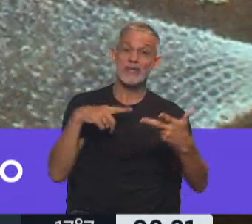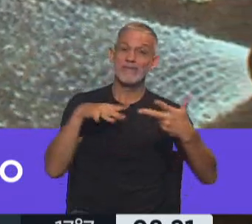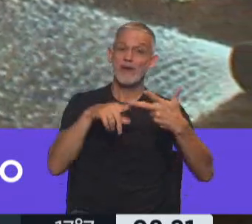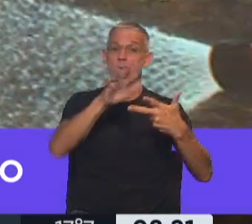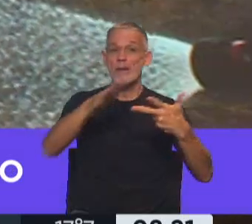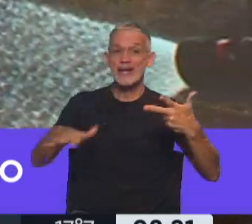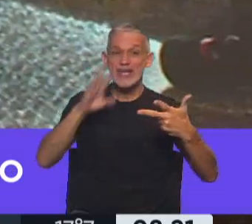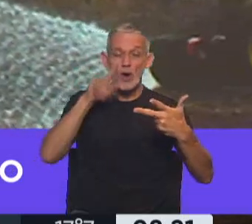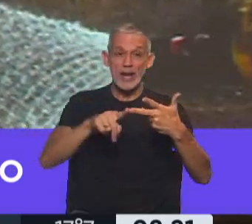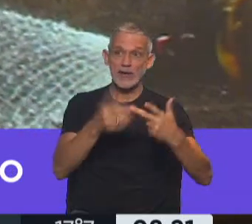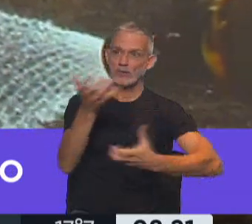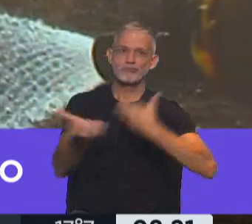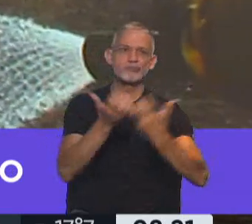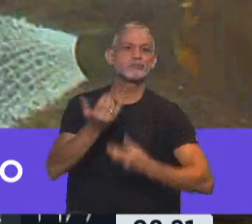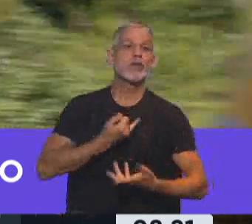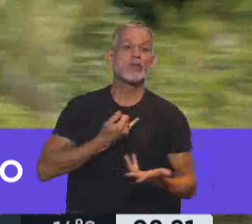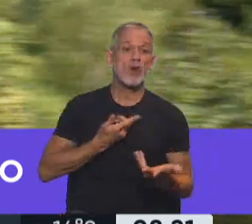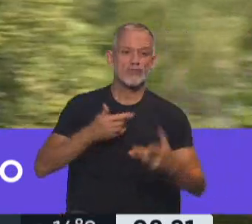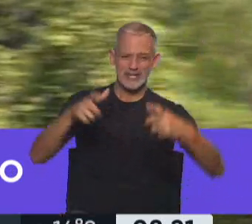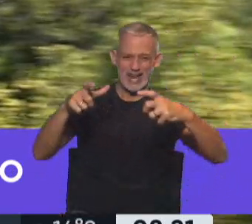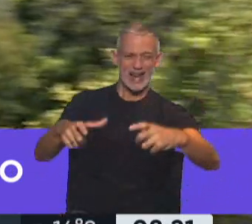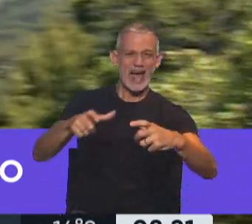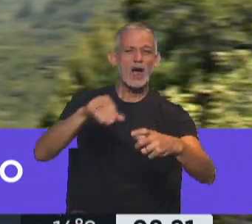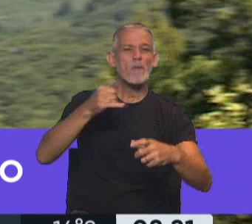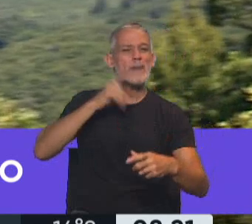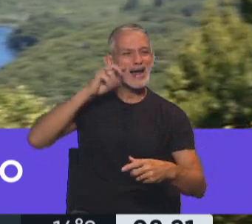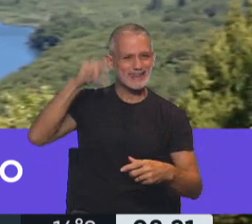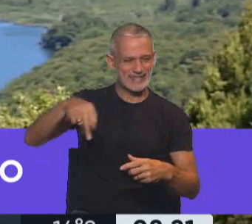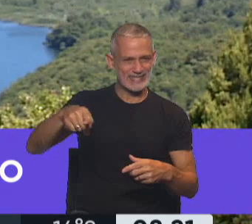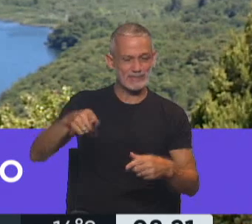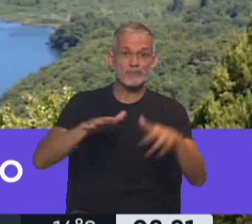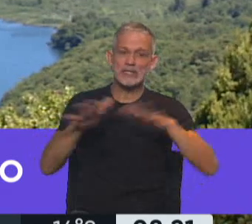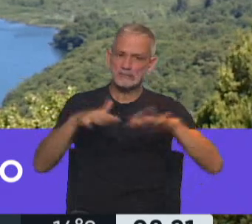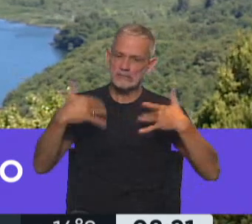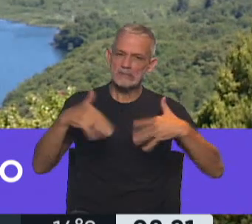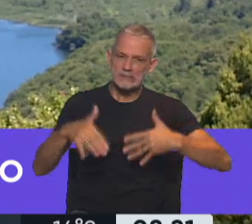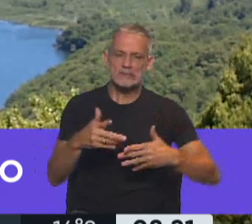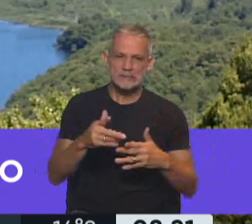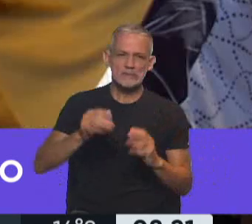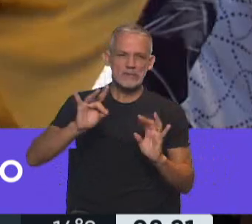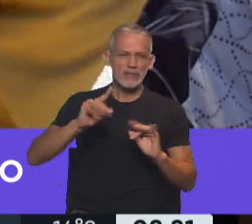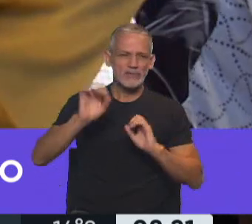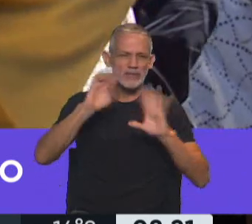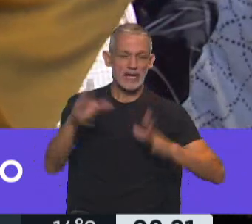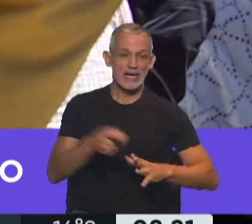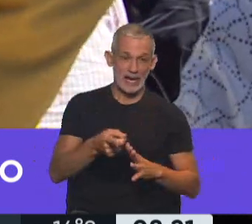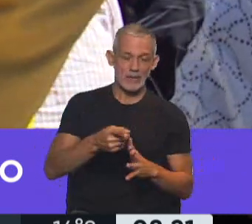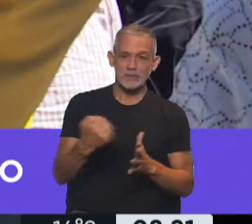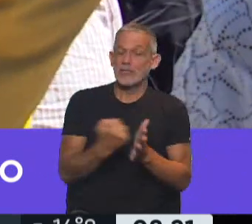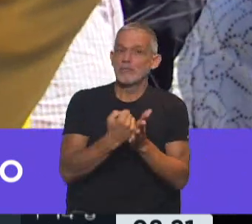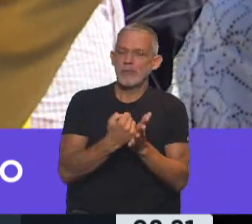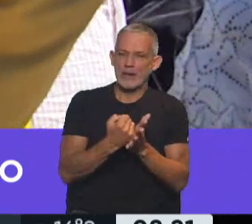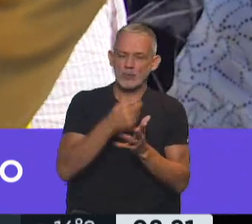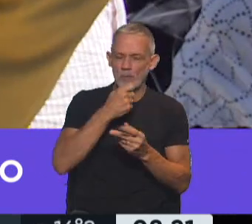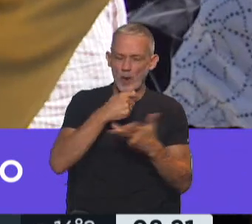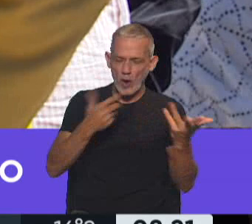Negro, donde las llamas continúan activas en la zona del Lago Martín. Situación preocupante en nuestro país, que ha tenido impacto directo, por